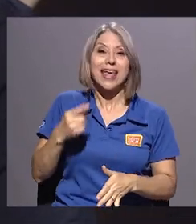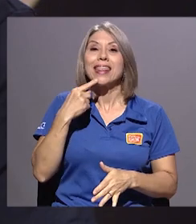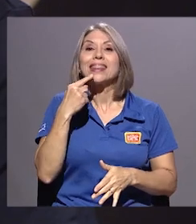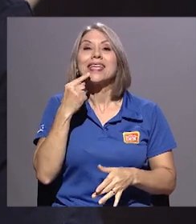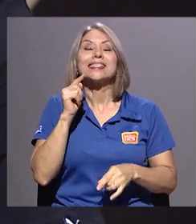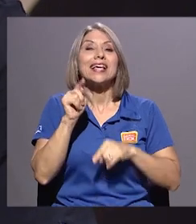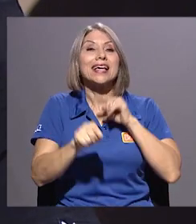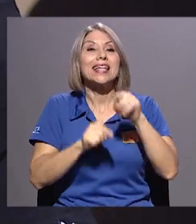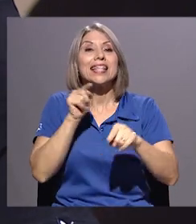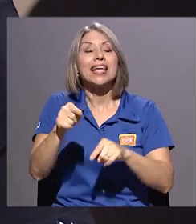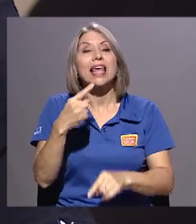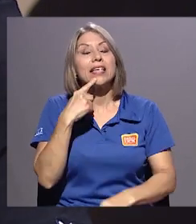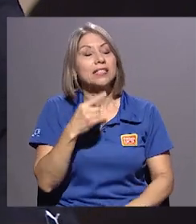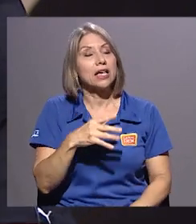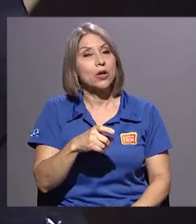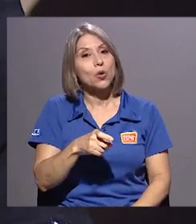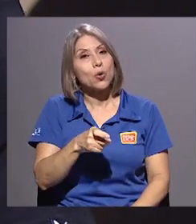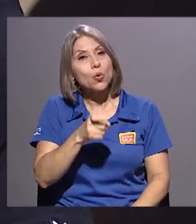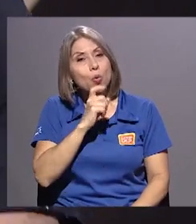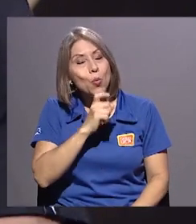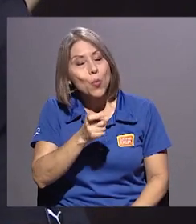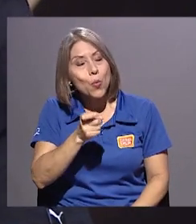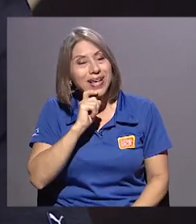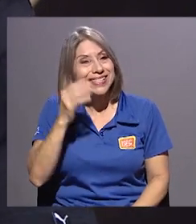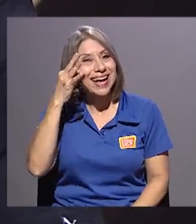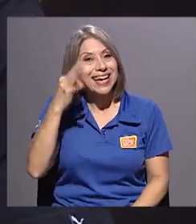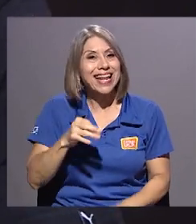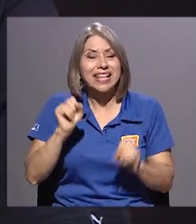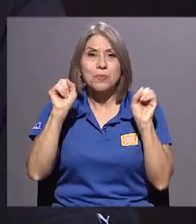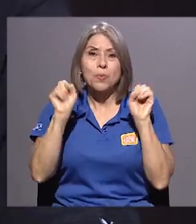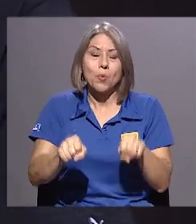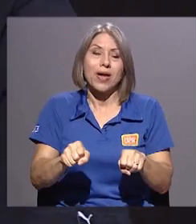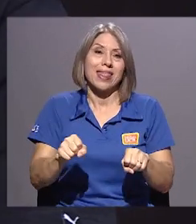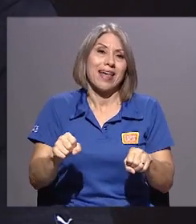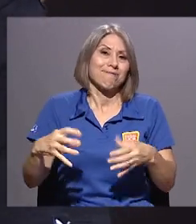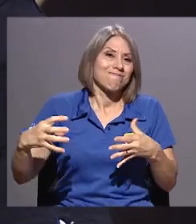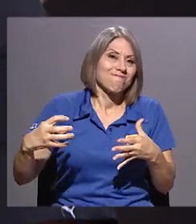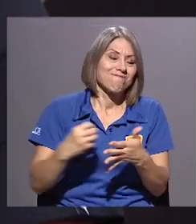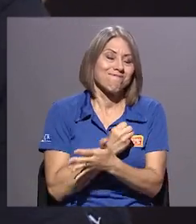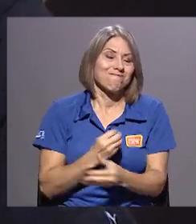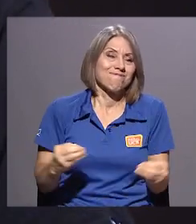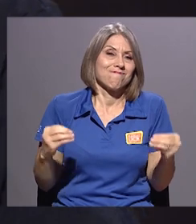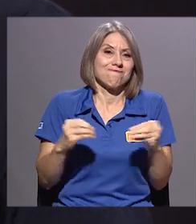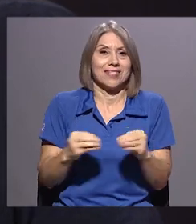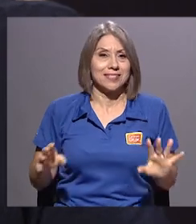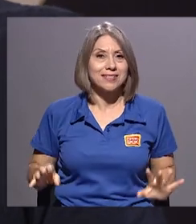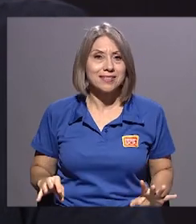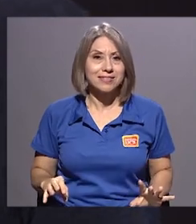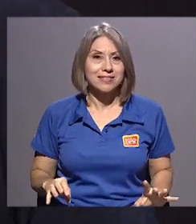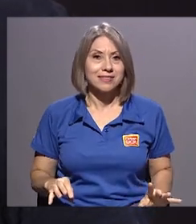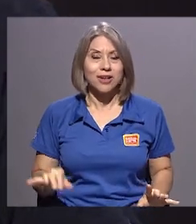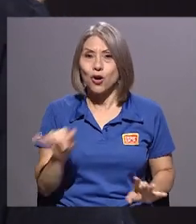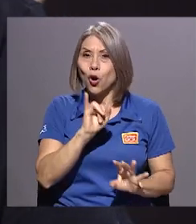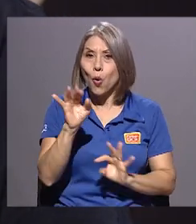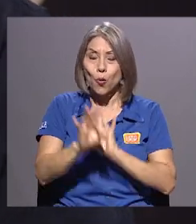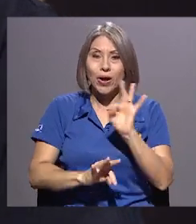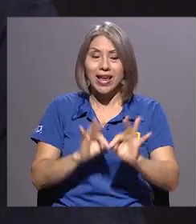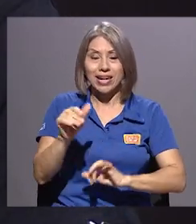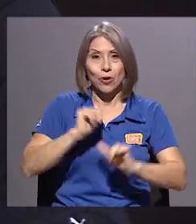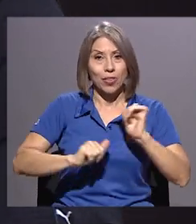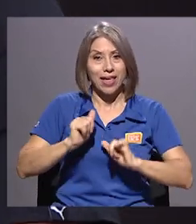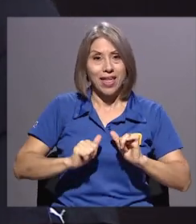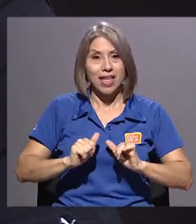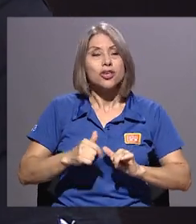que se pueda ir más lejos en la autoficción como género. Que con la ira de Narciso cuesta creer que se puede ir más lejos. Yo también creo eso.